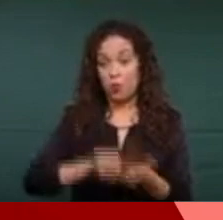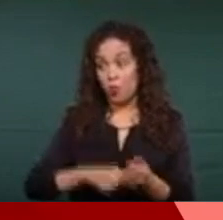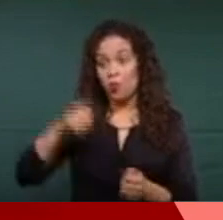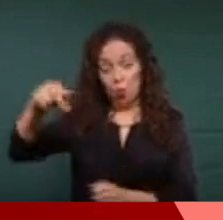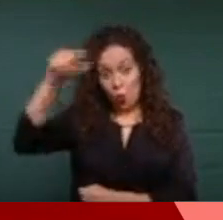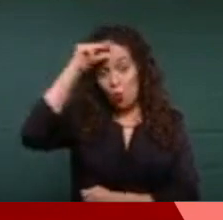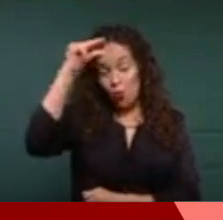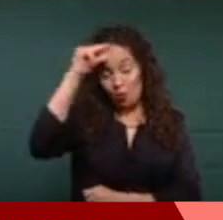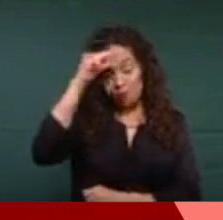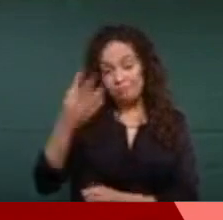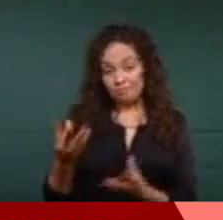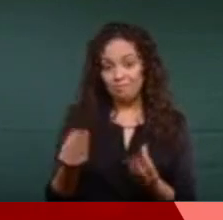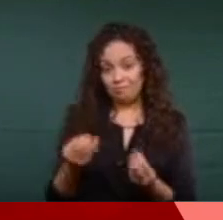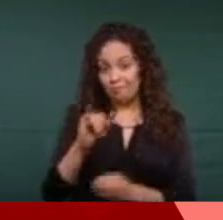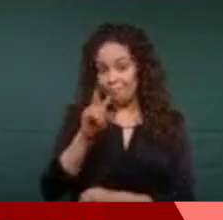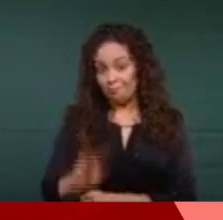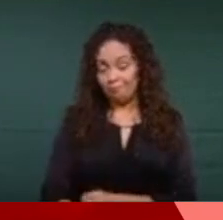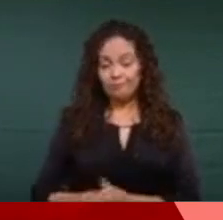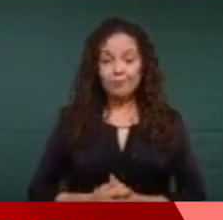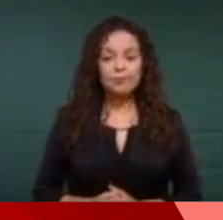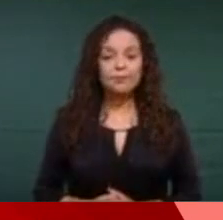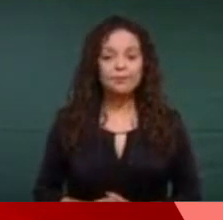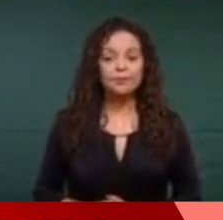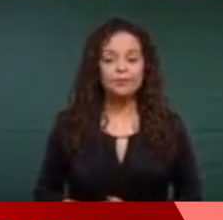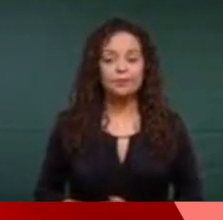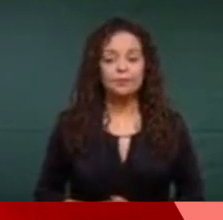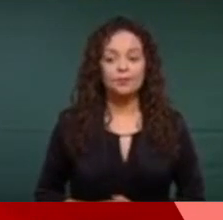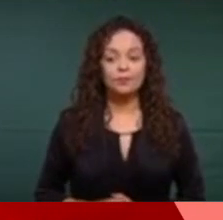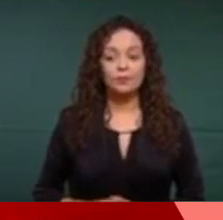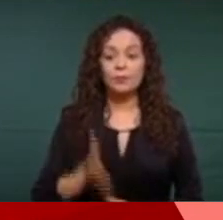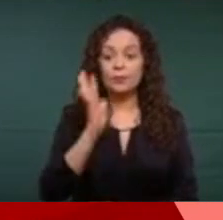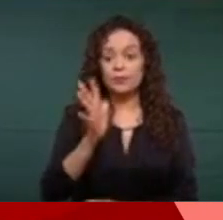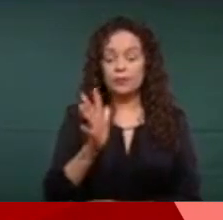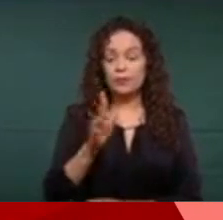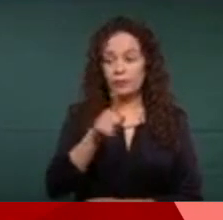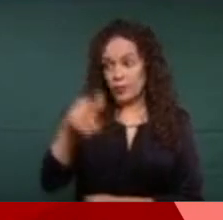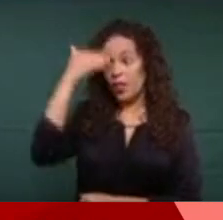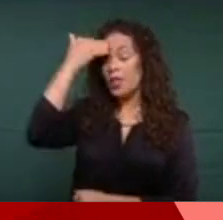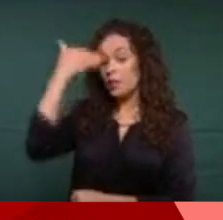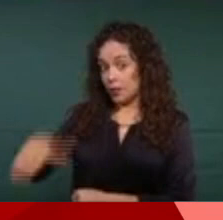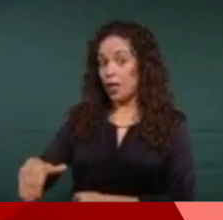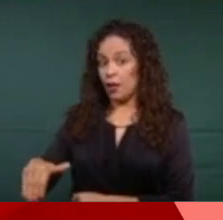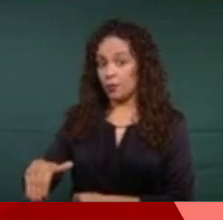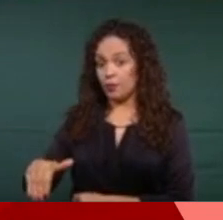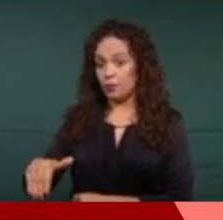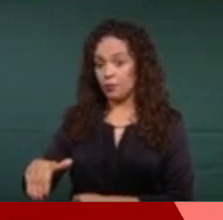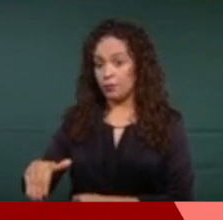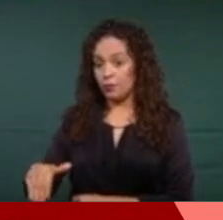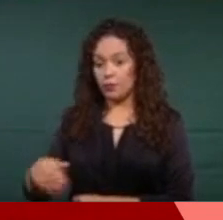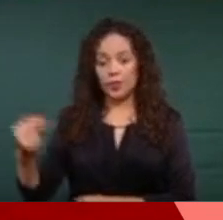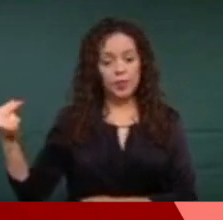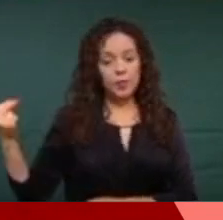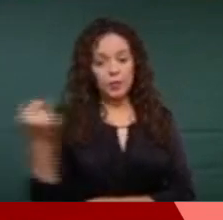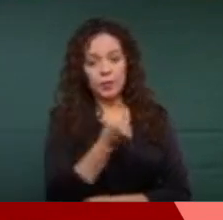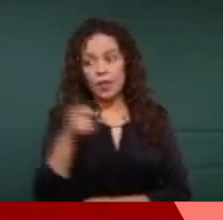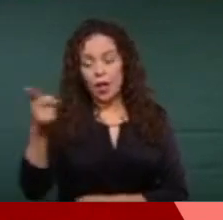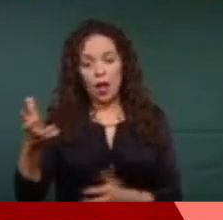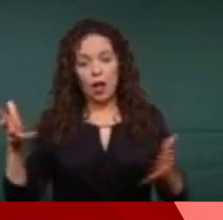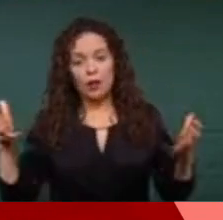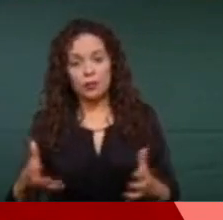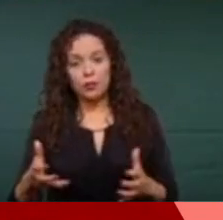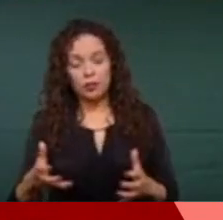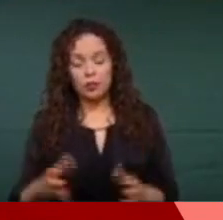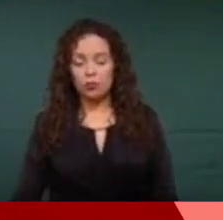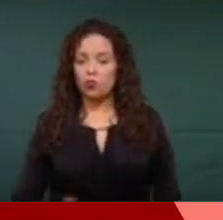tiene ya instrucciones de cuidar que estas